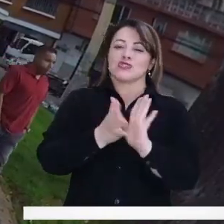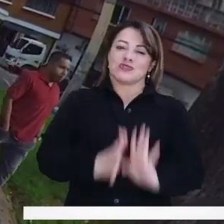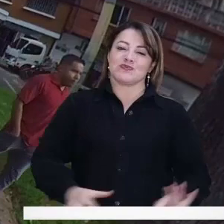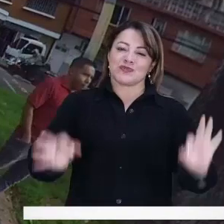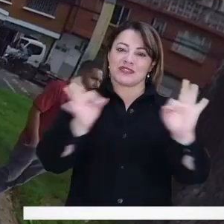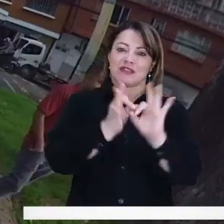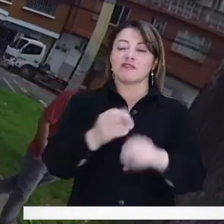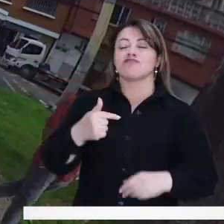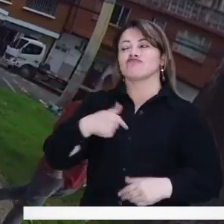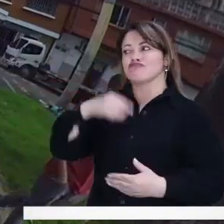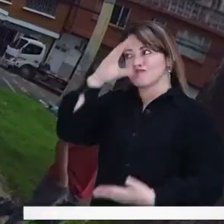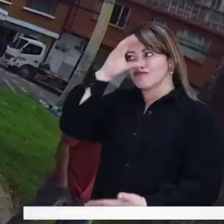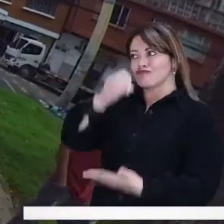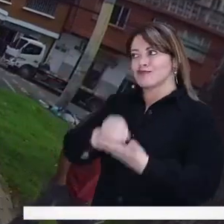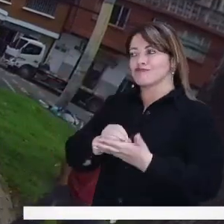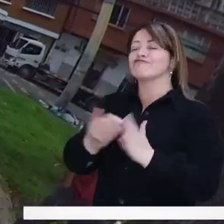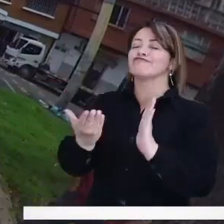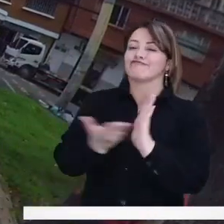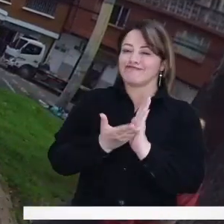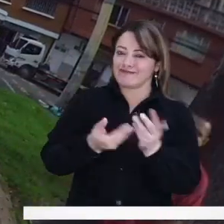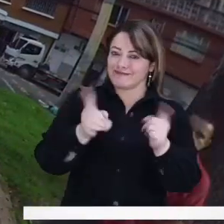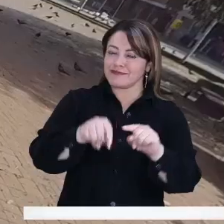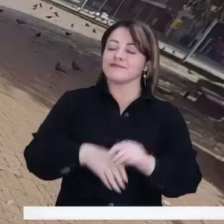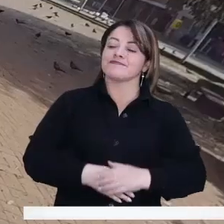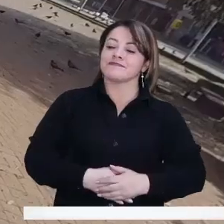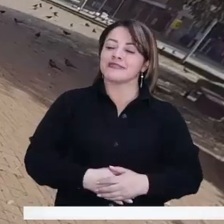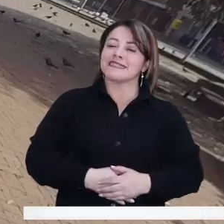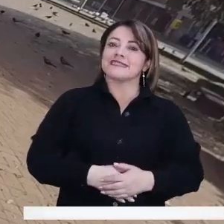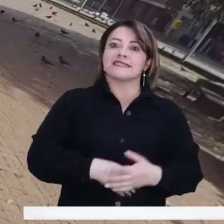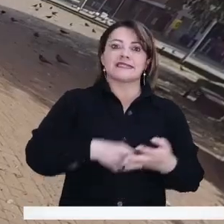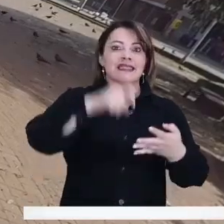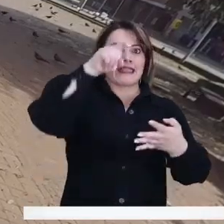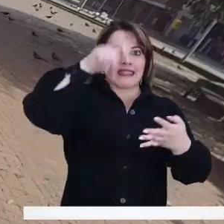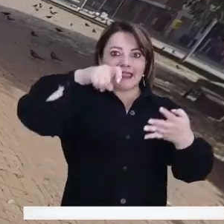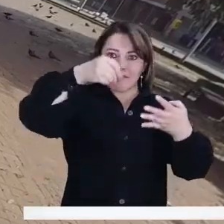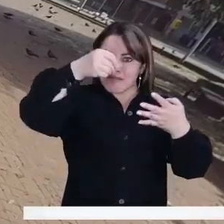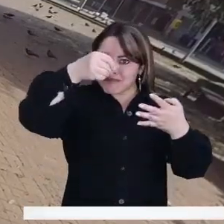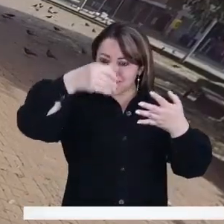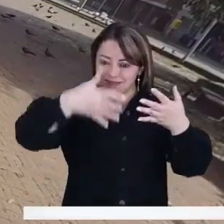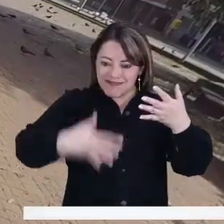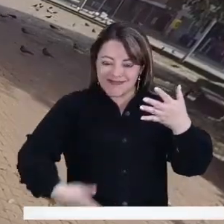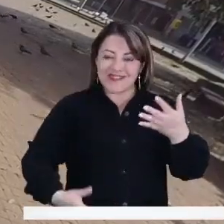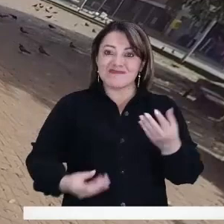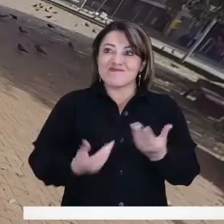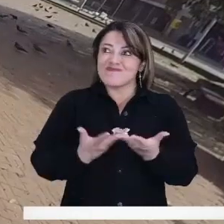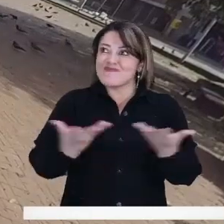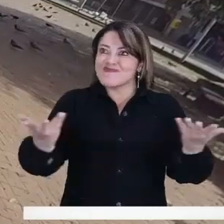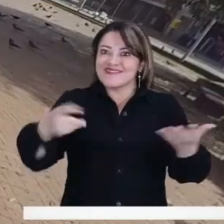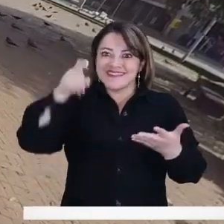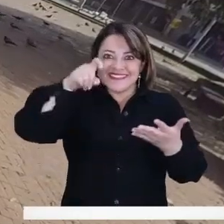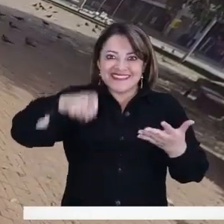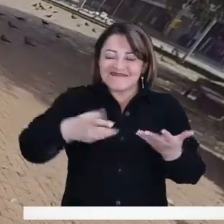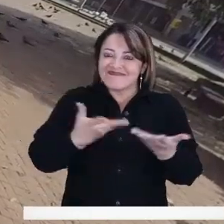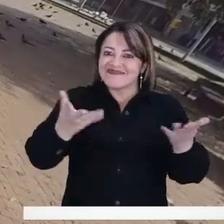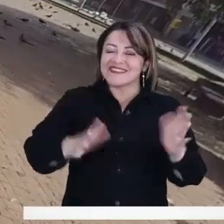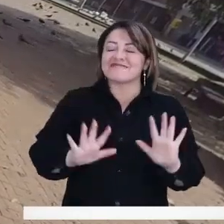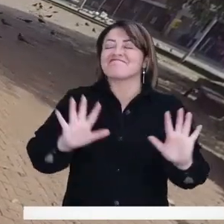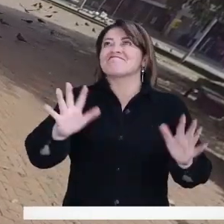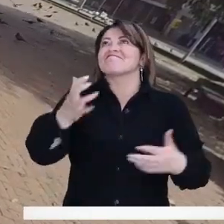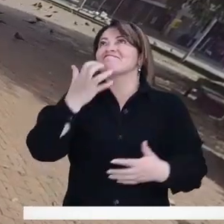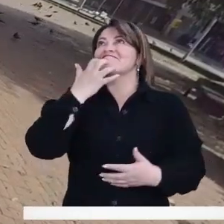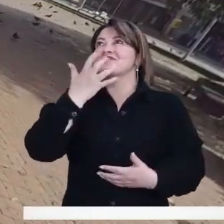educación. La educación es lo primordial. ¿Qué necesidades? Es complejo responderlo porque hay muchas necesidades.